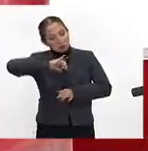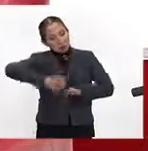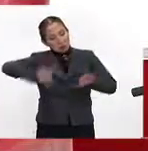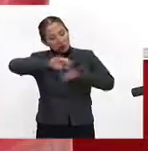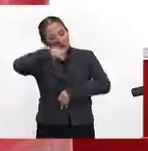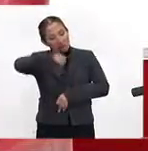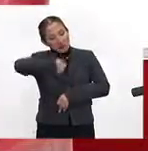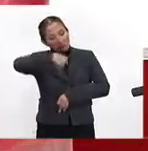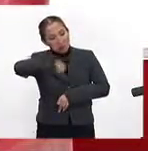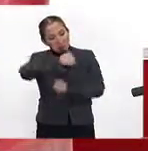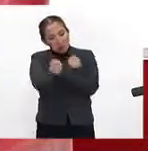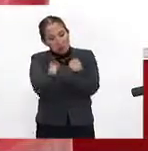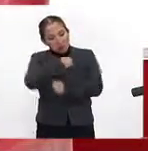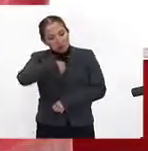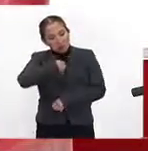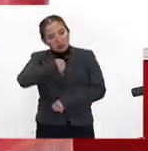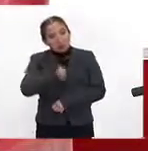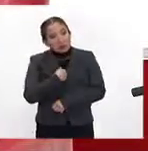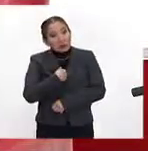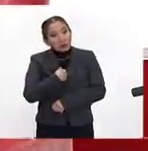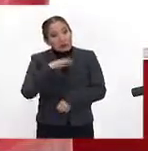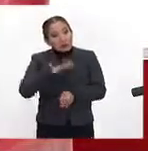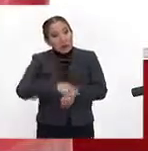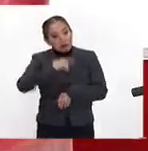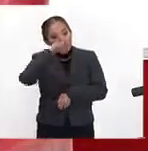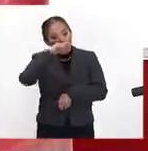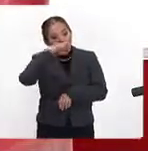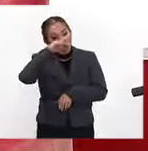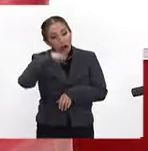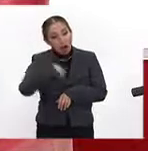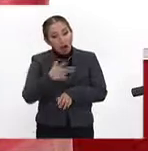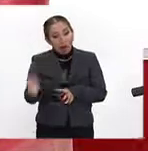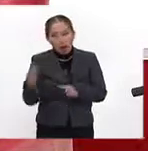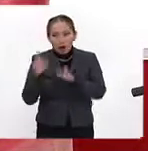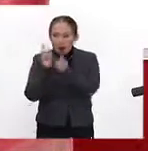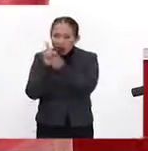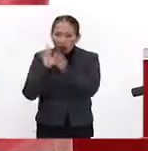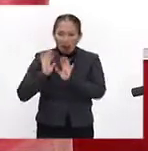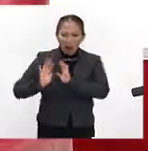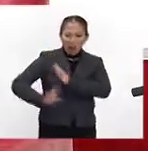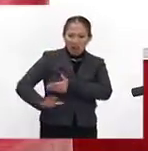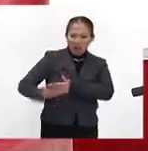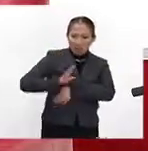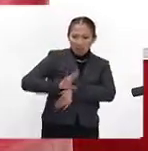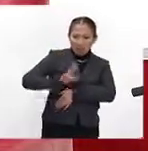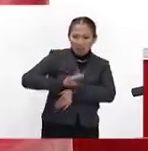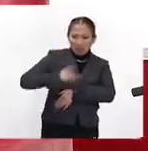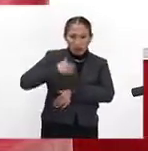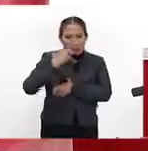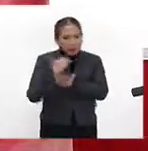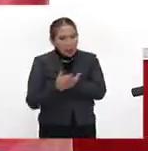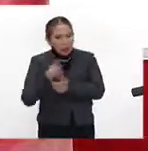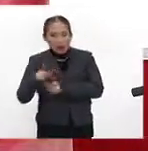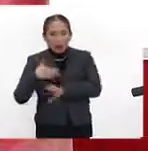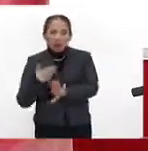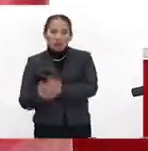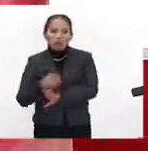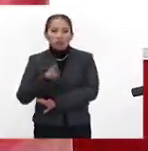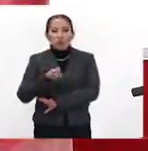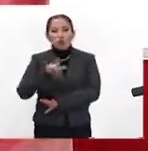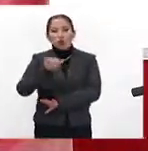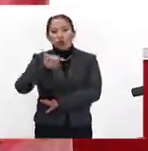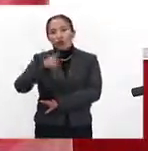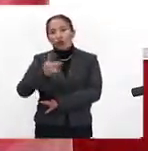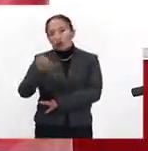importes tú y solamente te ames a ti. Entre más narcisismo hay, menor empatía hay. Entre menor empatía hay, más bullying hay. Y